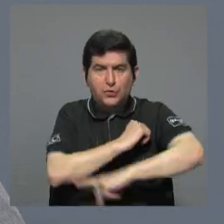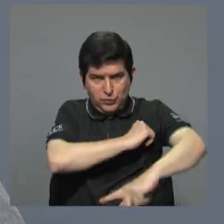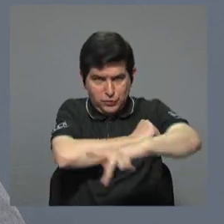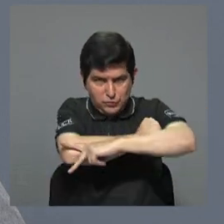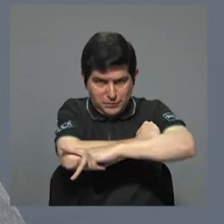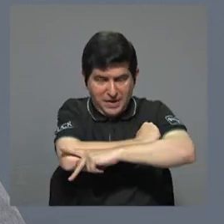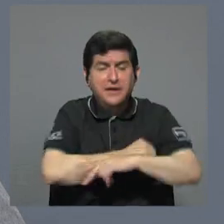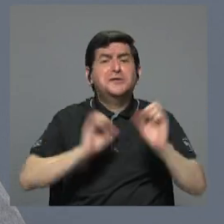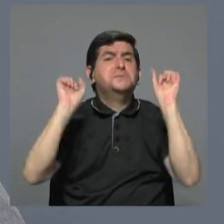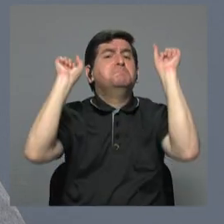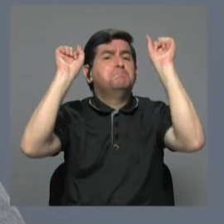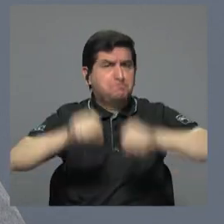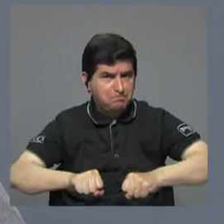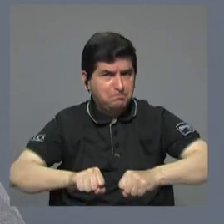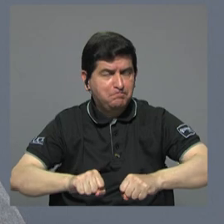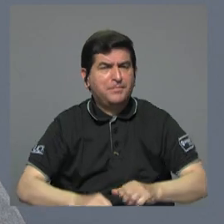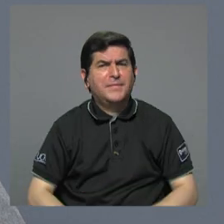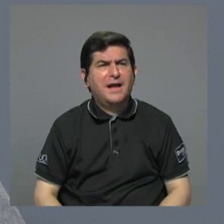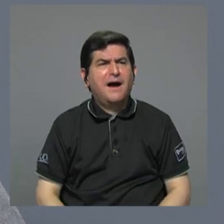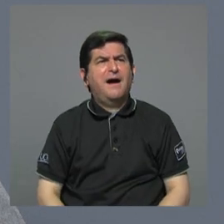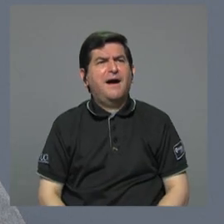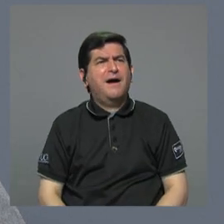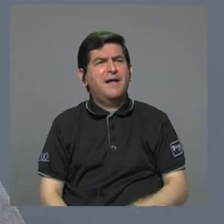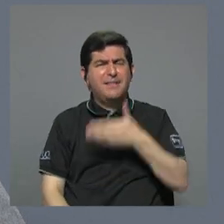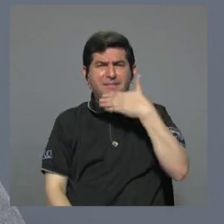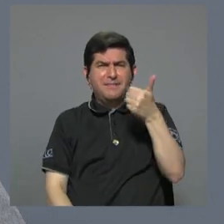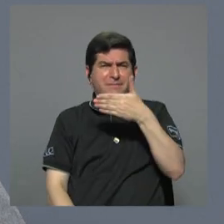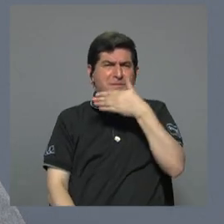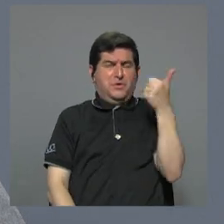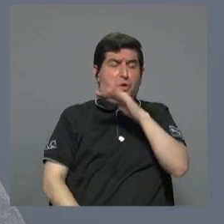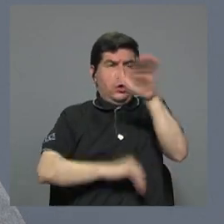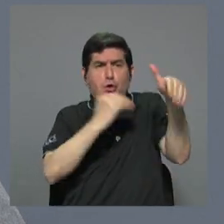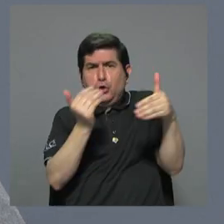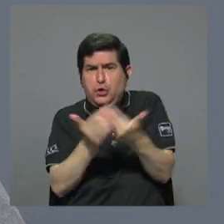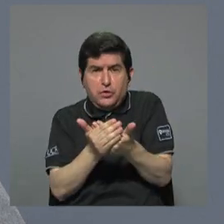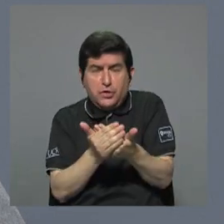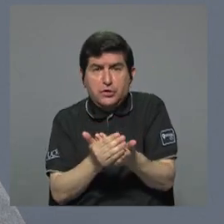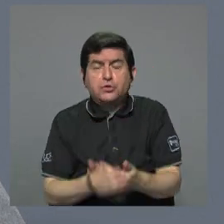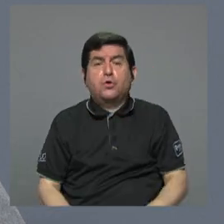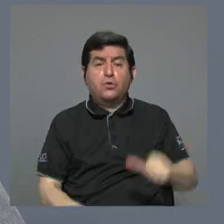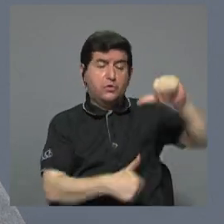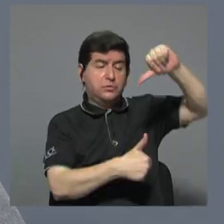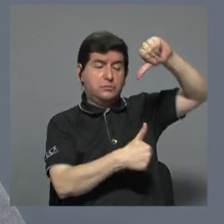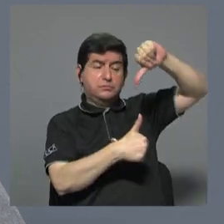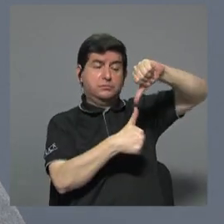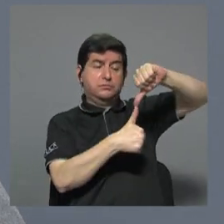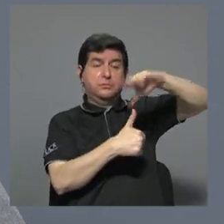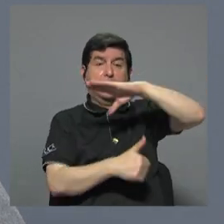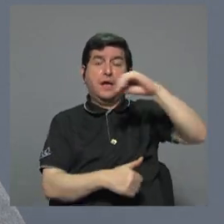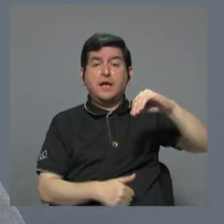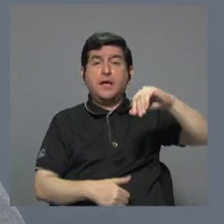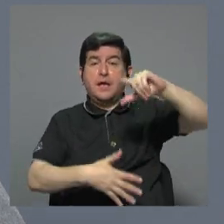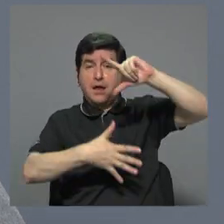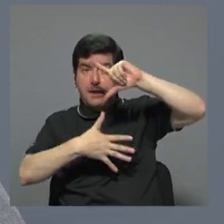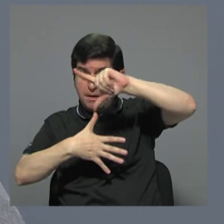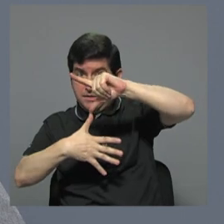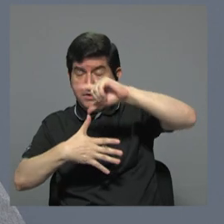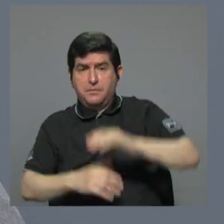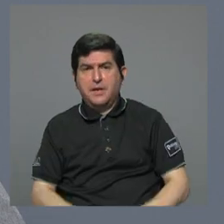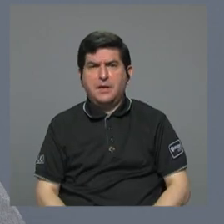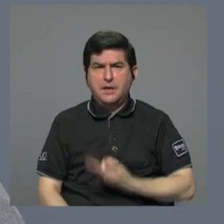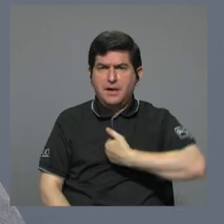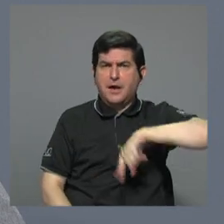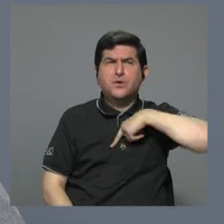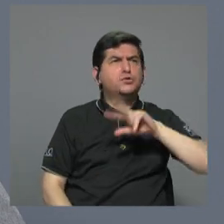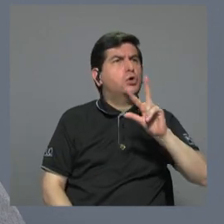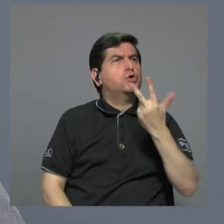que podíamos estar entre los mejores y de todo lo que es parte de Centroamérica y parte de Latinoamérica. Estábamos en el